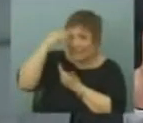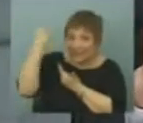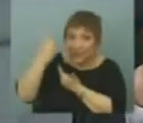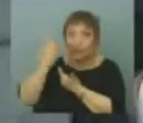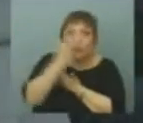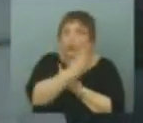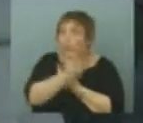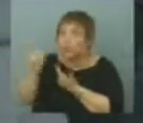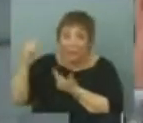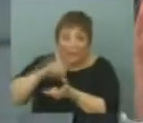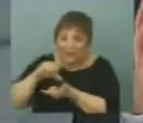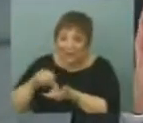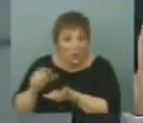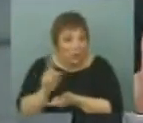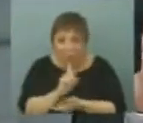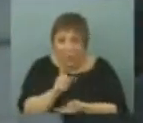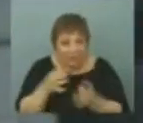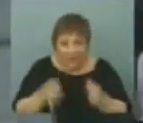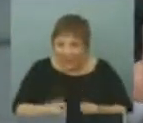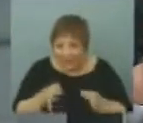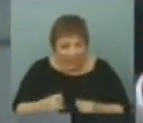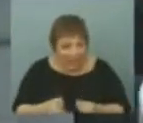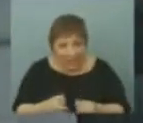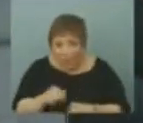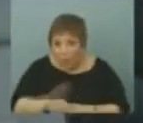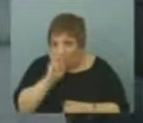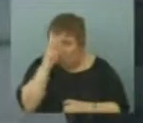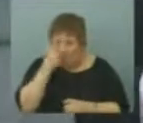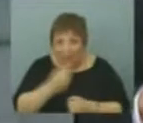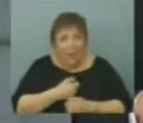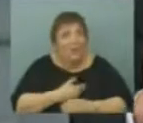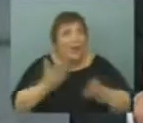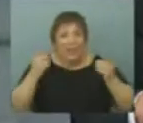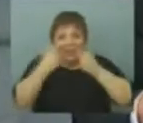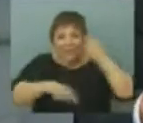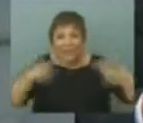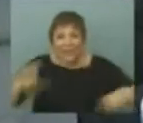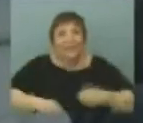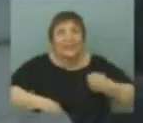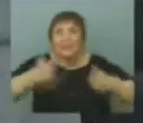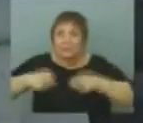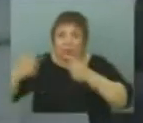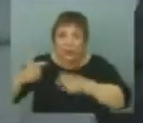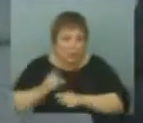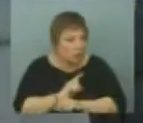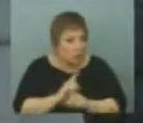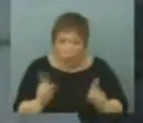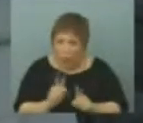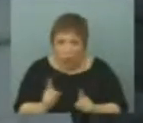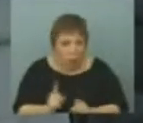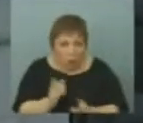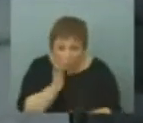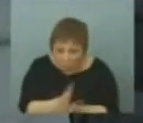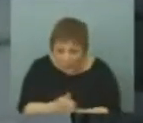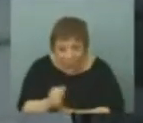de países del mundo. No es cierto, no es cierto que Uruguay ha diversificado sus exportaciones, no es cierto que Uruguay en los últimos